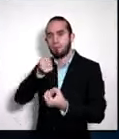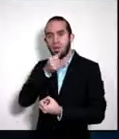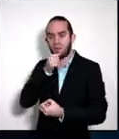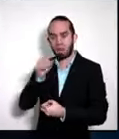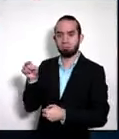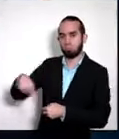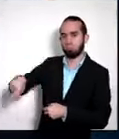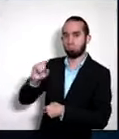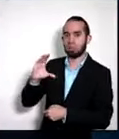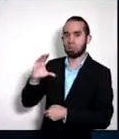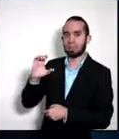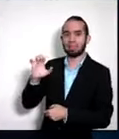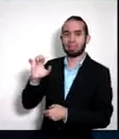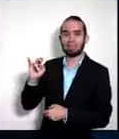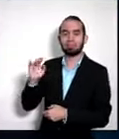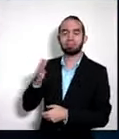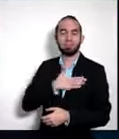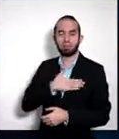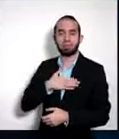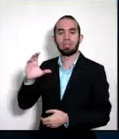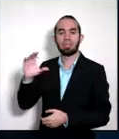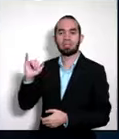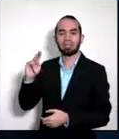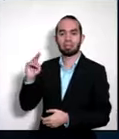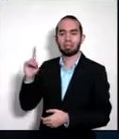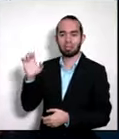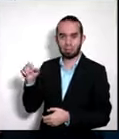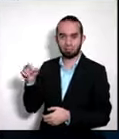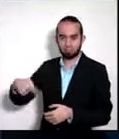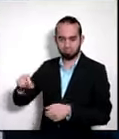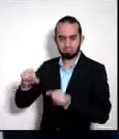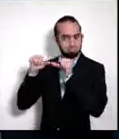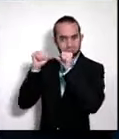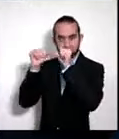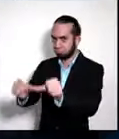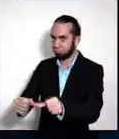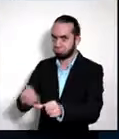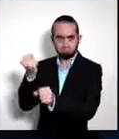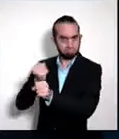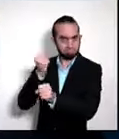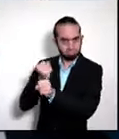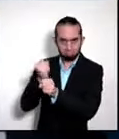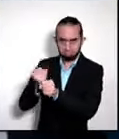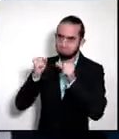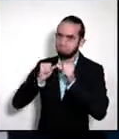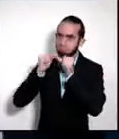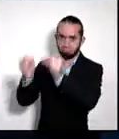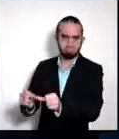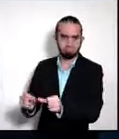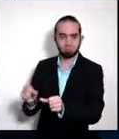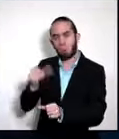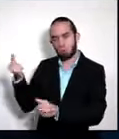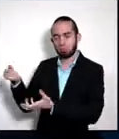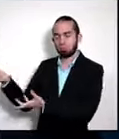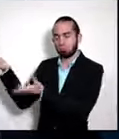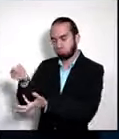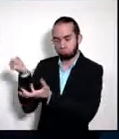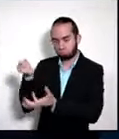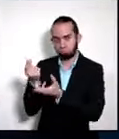una organización de naturaleza privada que seguirá existiendo y tienen otras fuentes de financiamiento